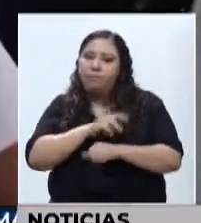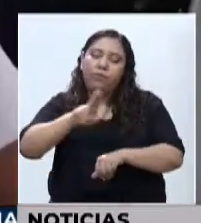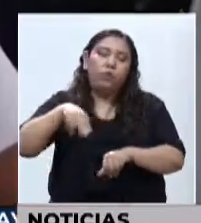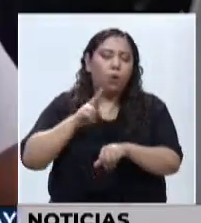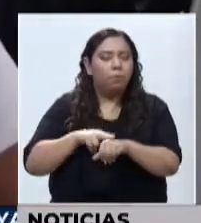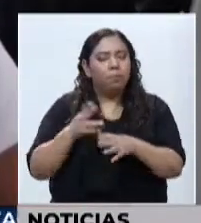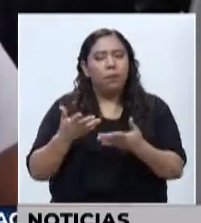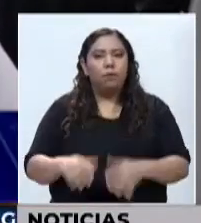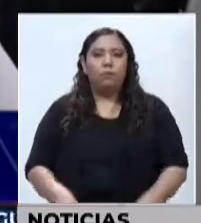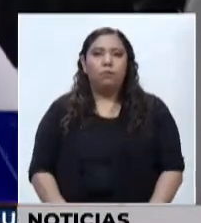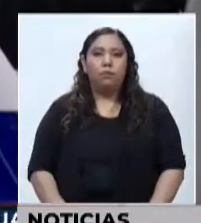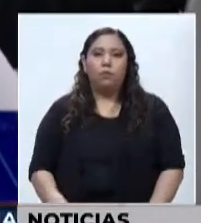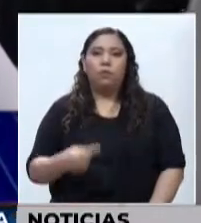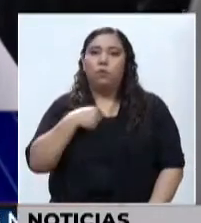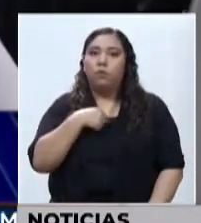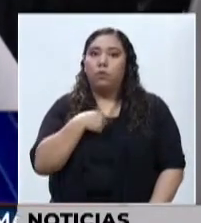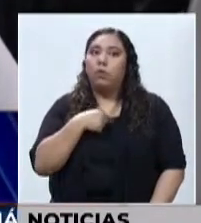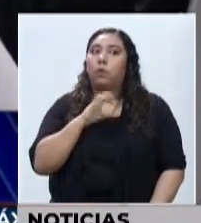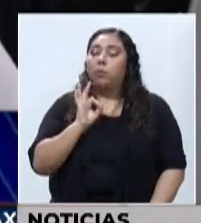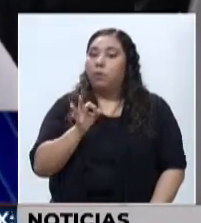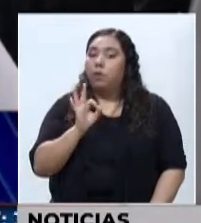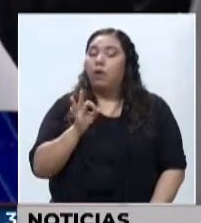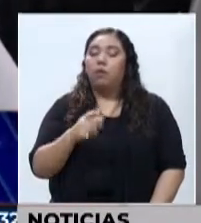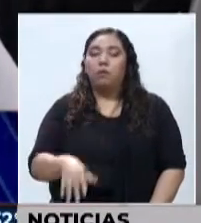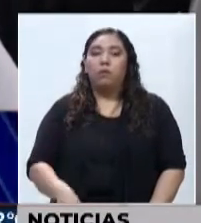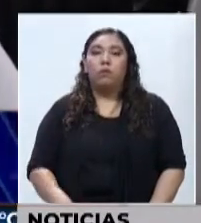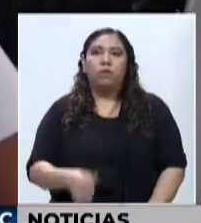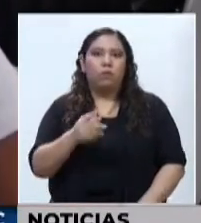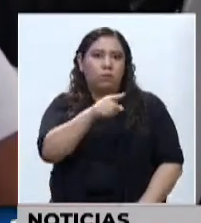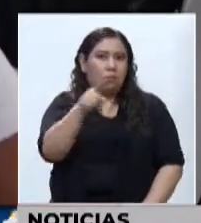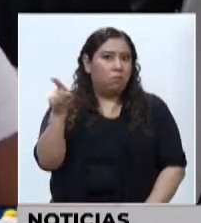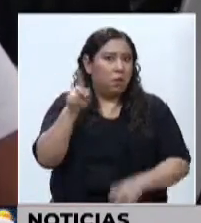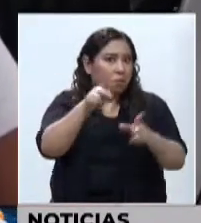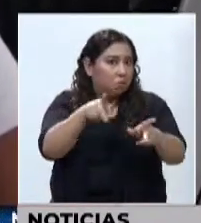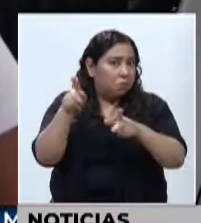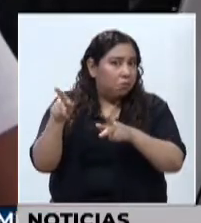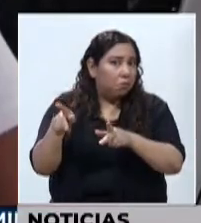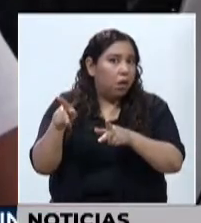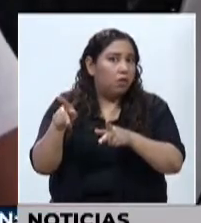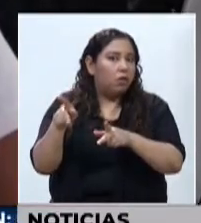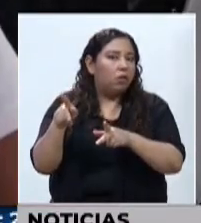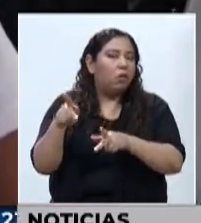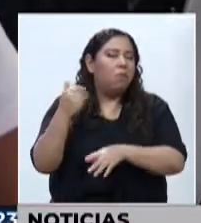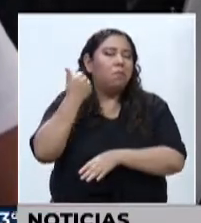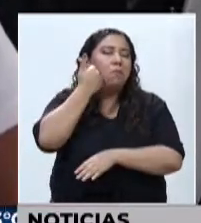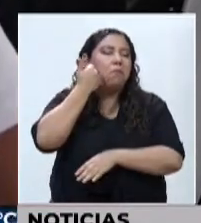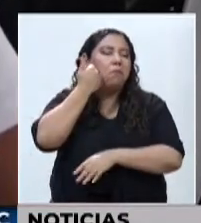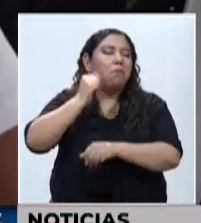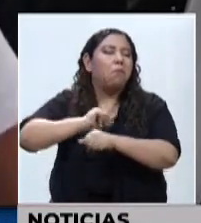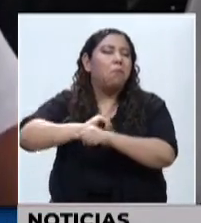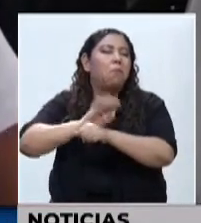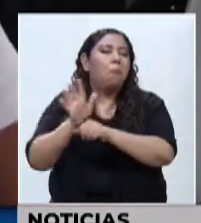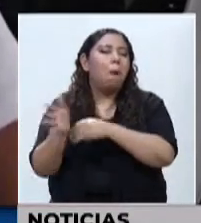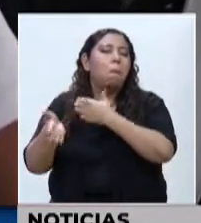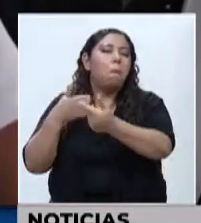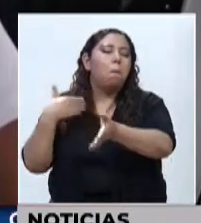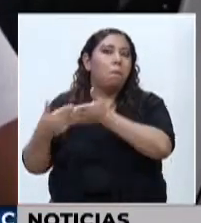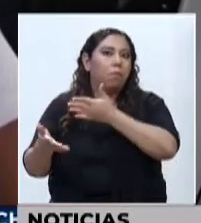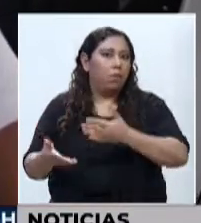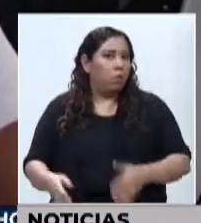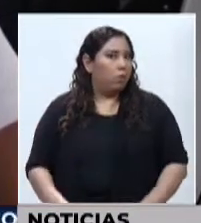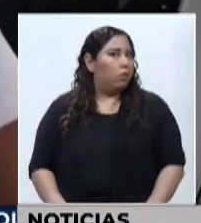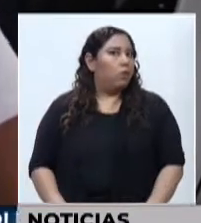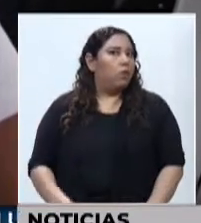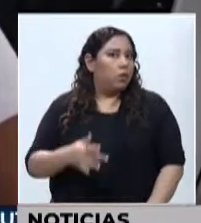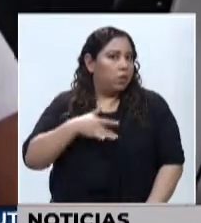normal. Mucho, la verdad, porque hay demasiada gente que no le hace caso ya, la verdad, a la enfermedad. Y lo que en verdad sí nos